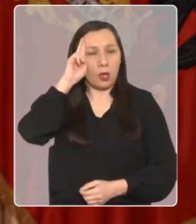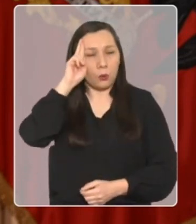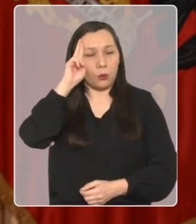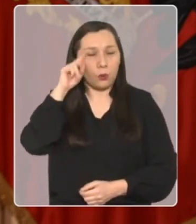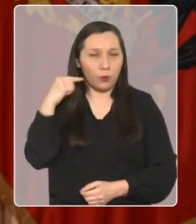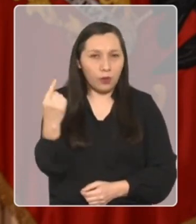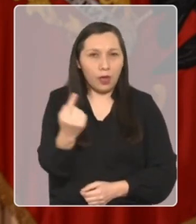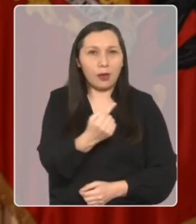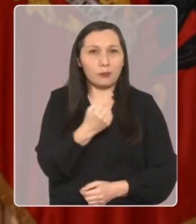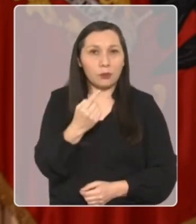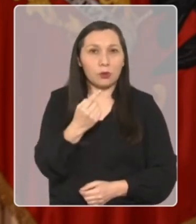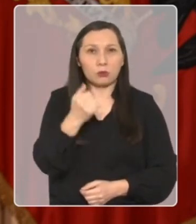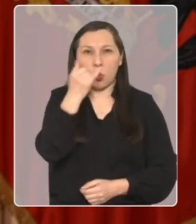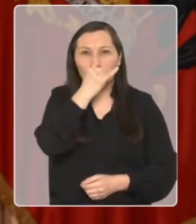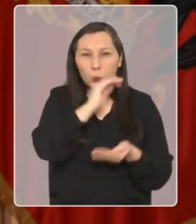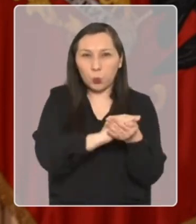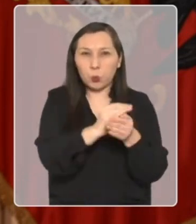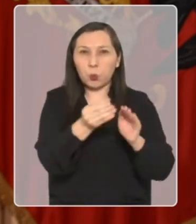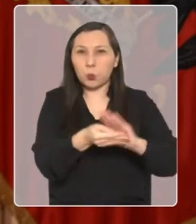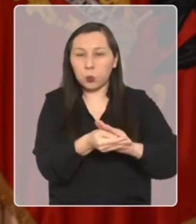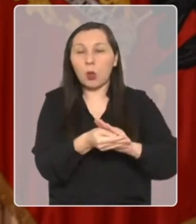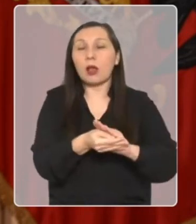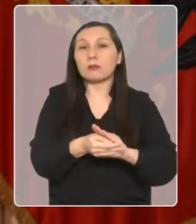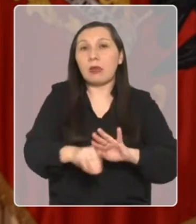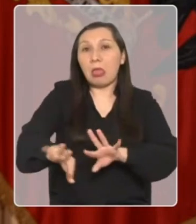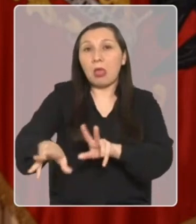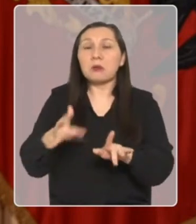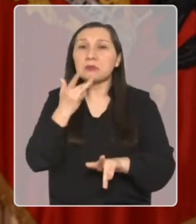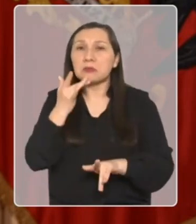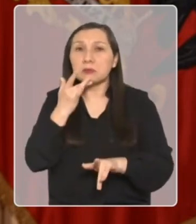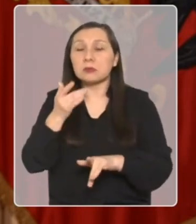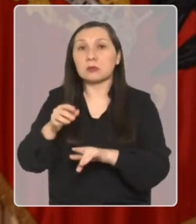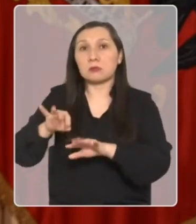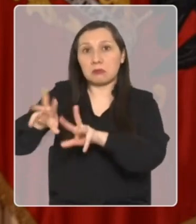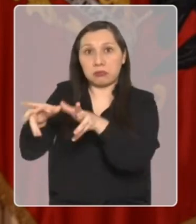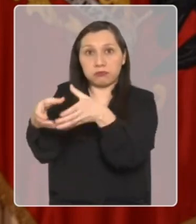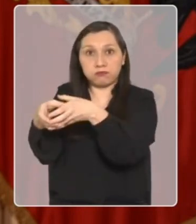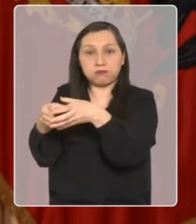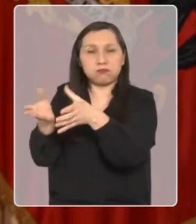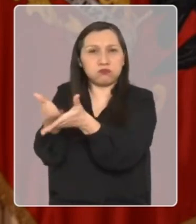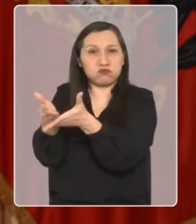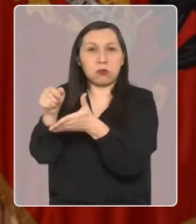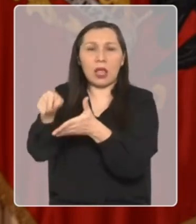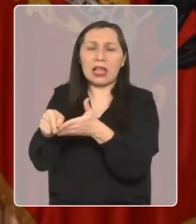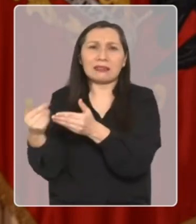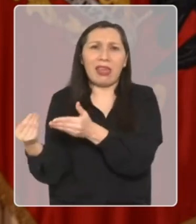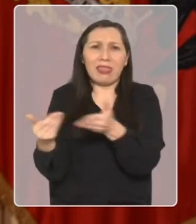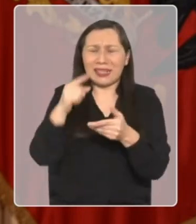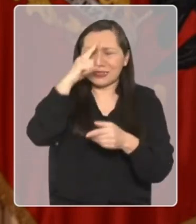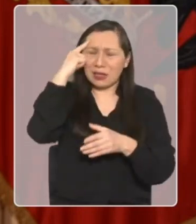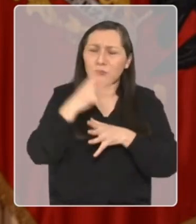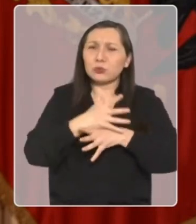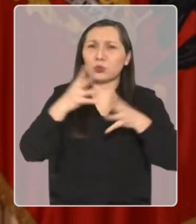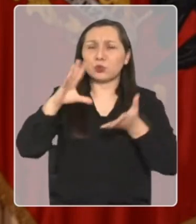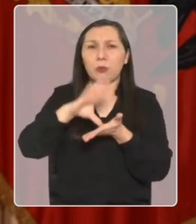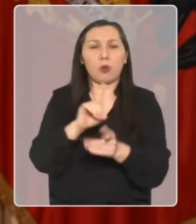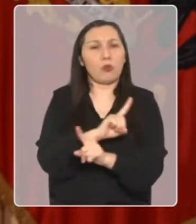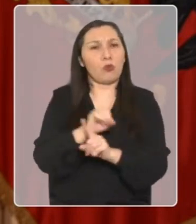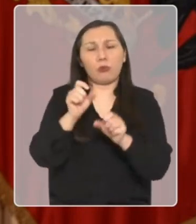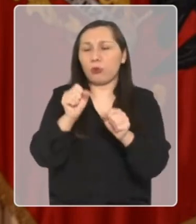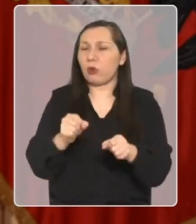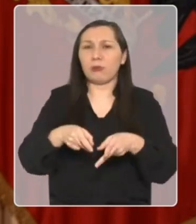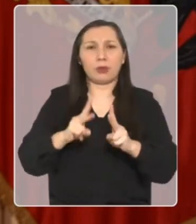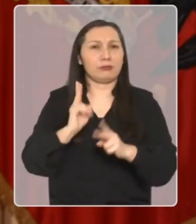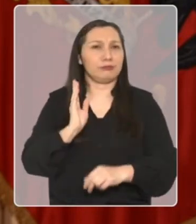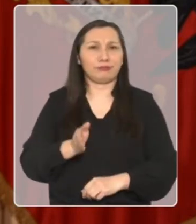que tanto la corrupción como la delincuencia común y el crimen organizado le hacen mucho daño a nuestro país y no podemos